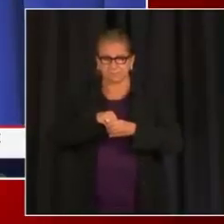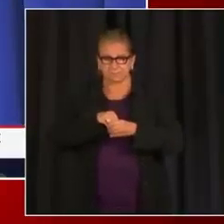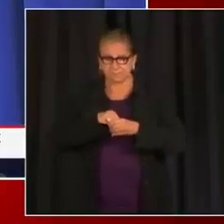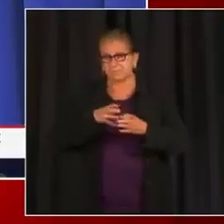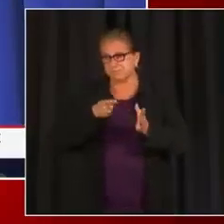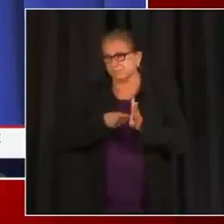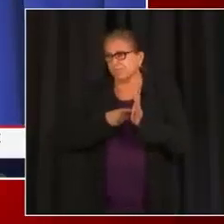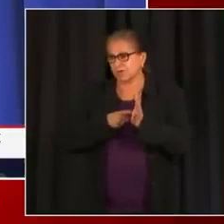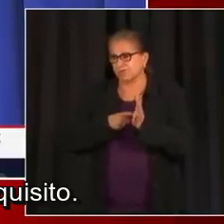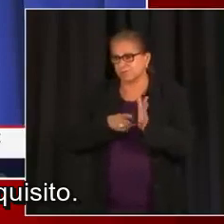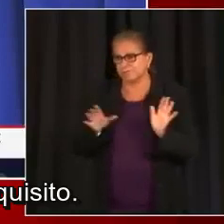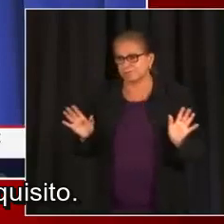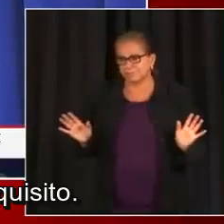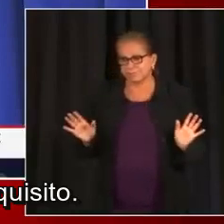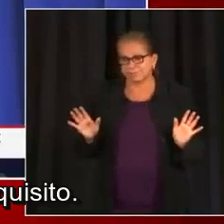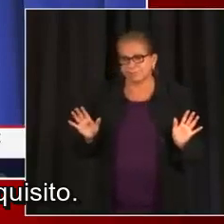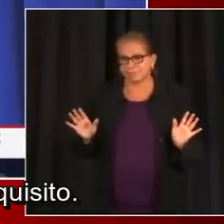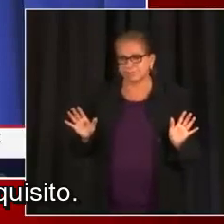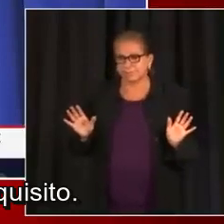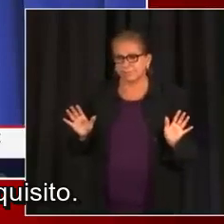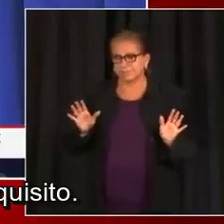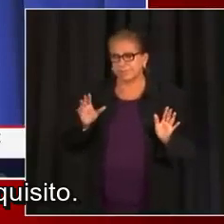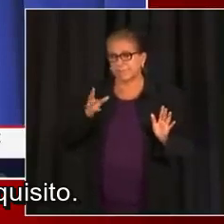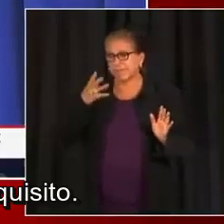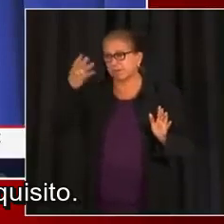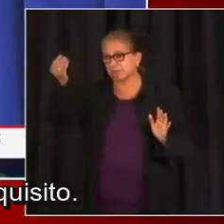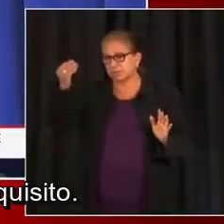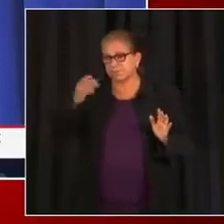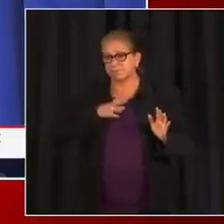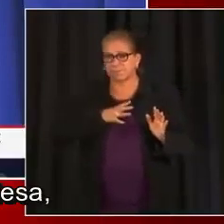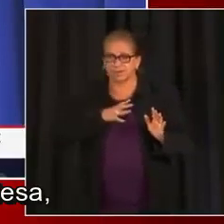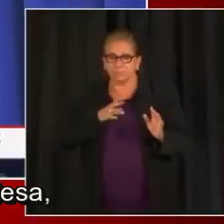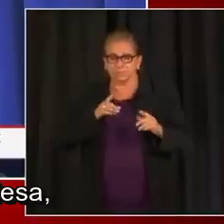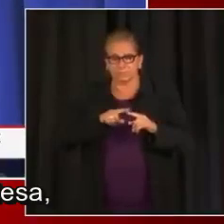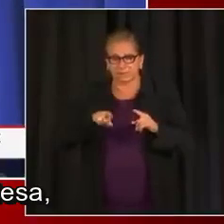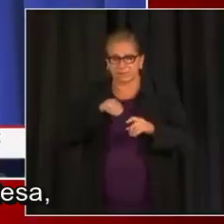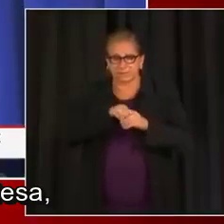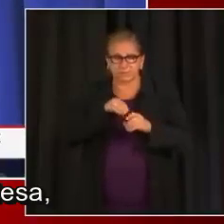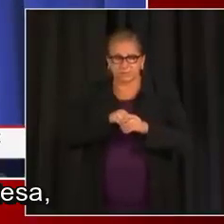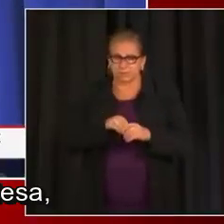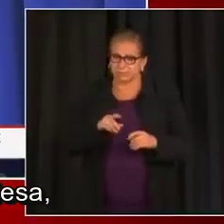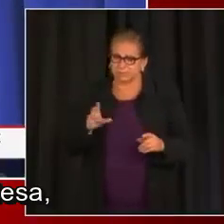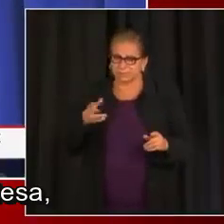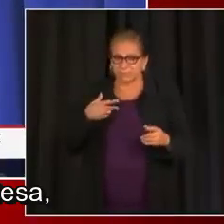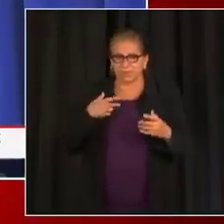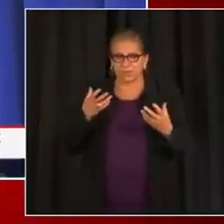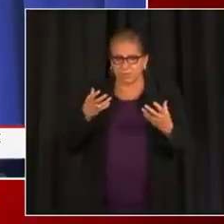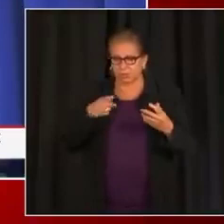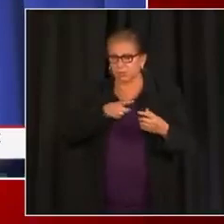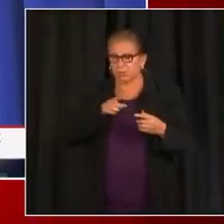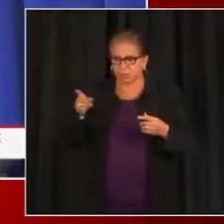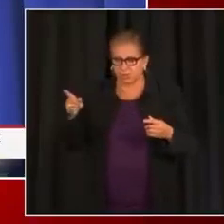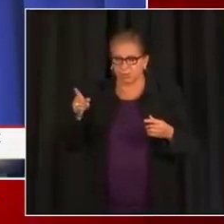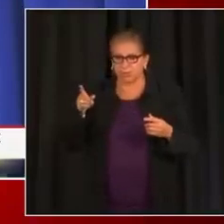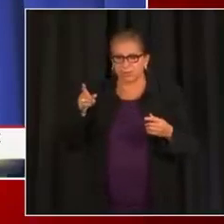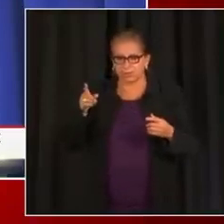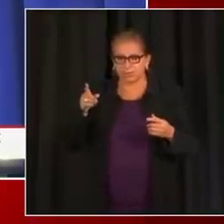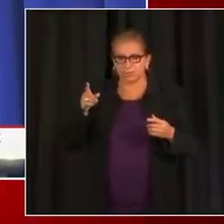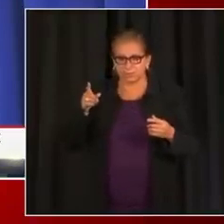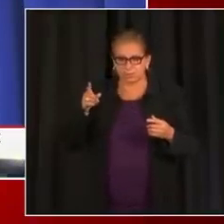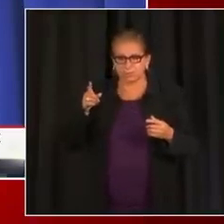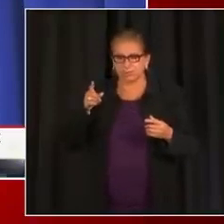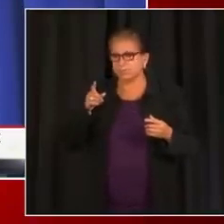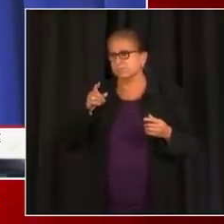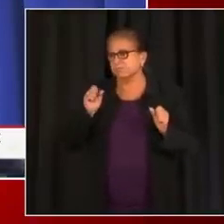lugares en interiores en cuanto a la mascarilla como requisito. Obviamente, como dijo la alcaldesa, queremos que la gente